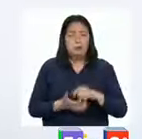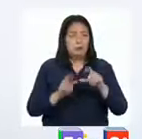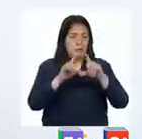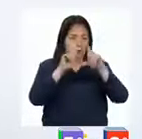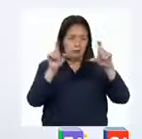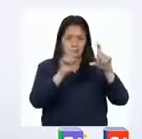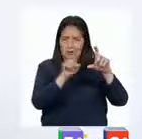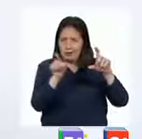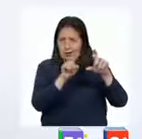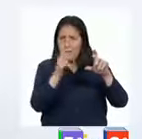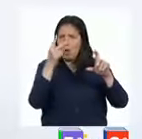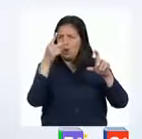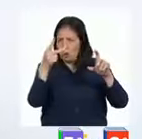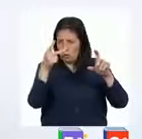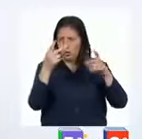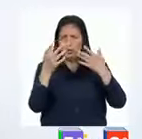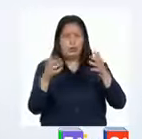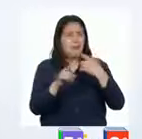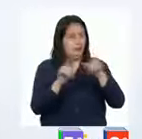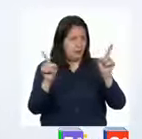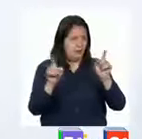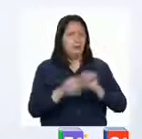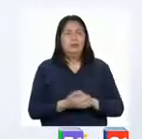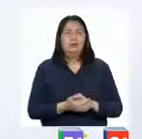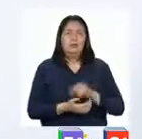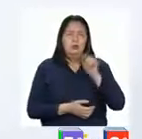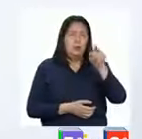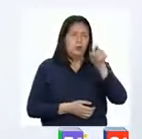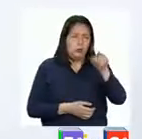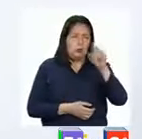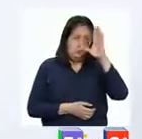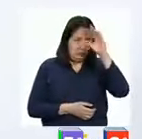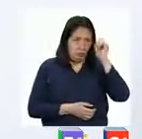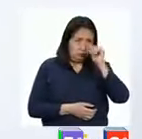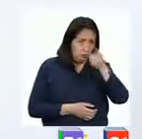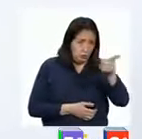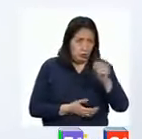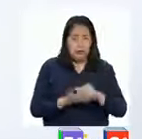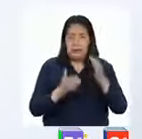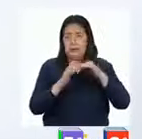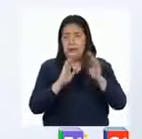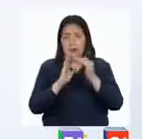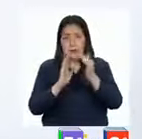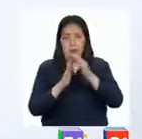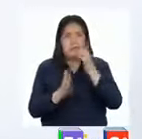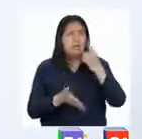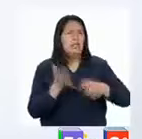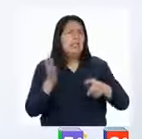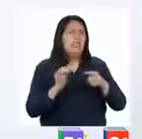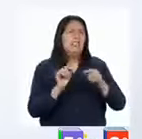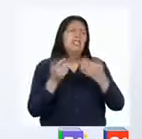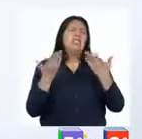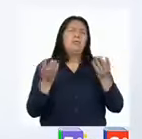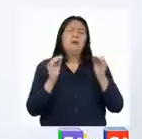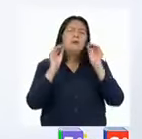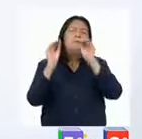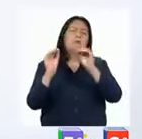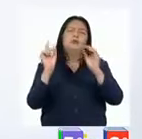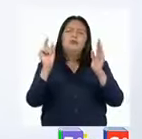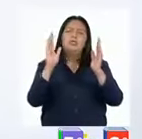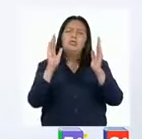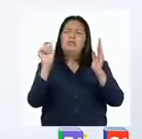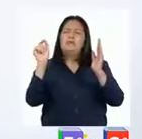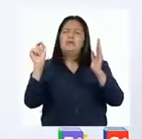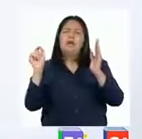párrafo se refiere a dos aspectos diferentes. Ustedes chicas y chicos en casa, ¿qué sumilla le pondrían a